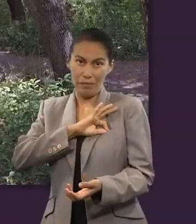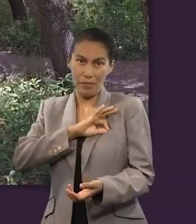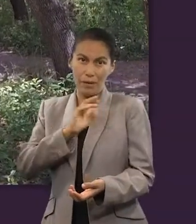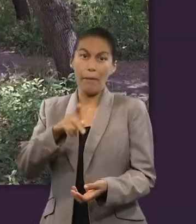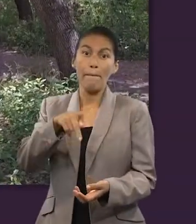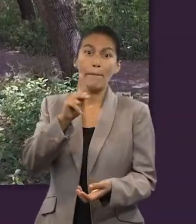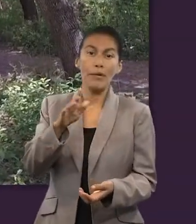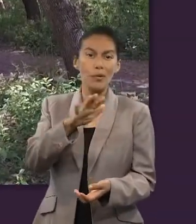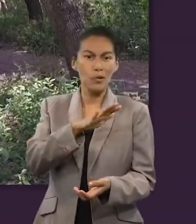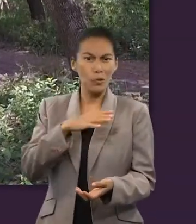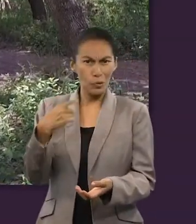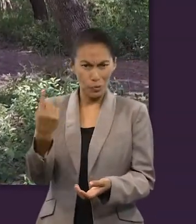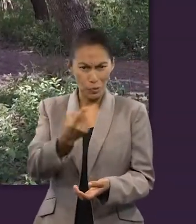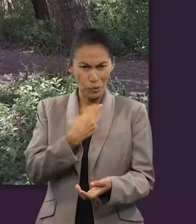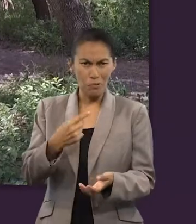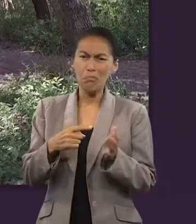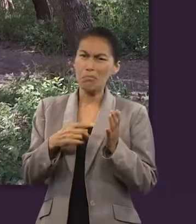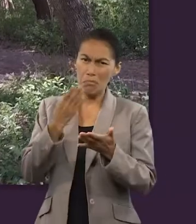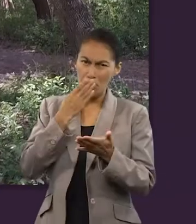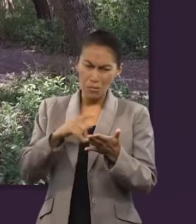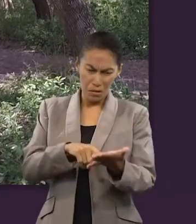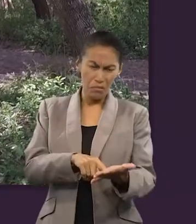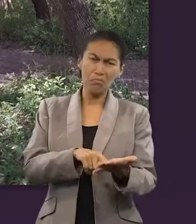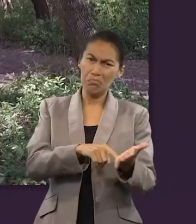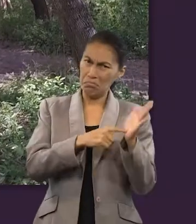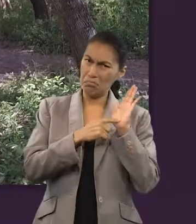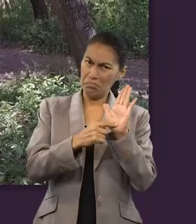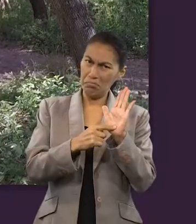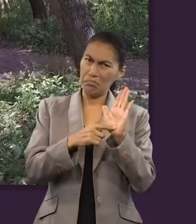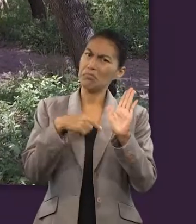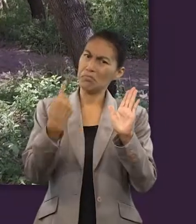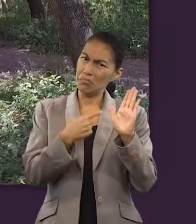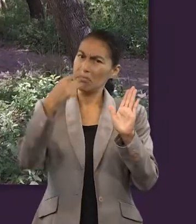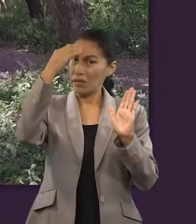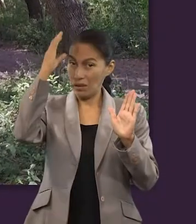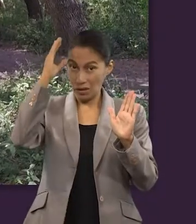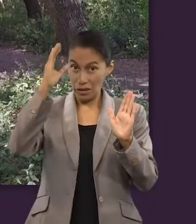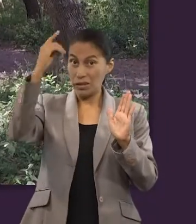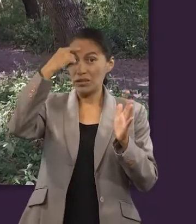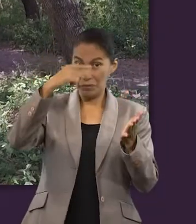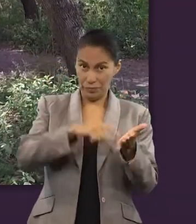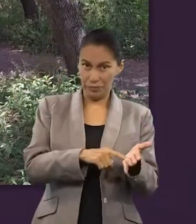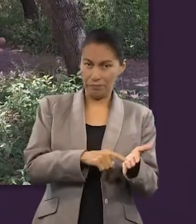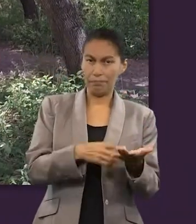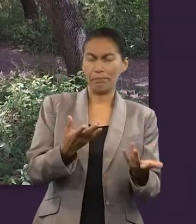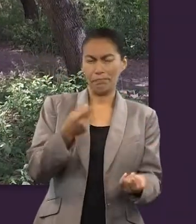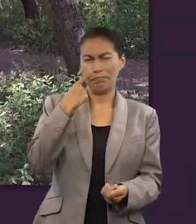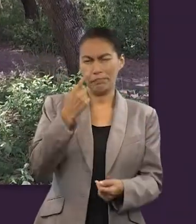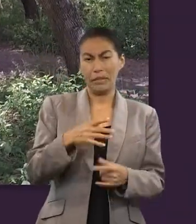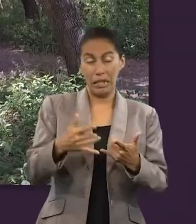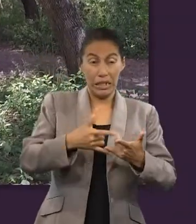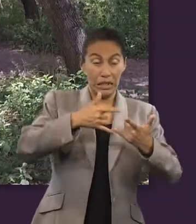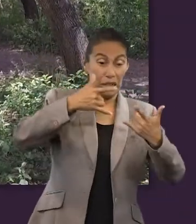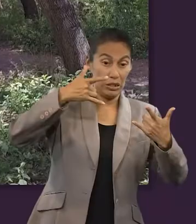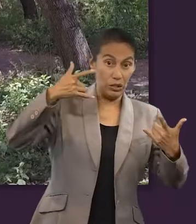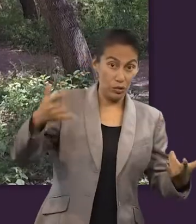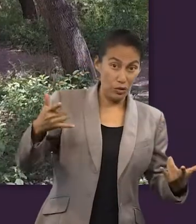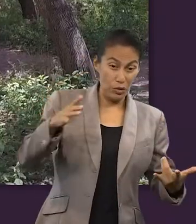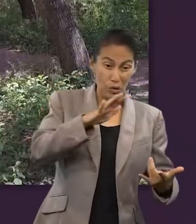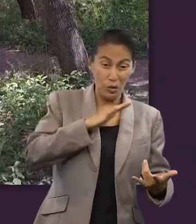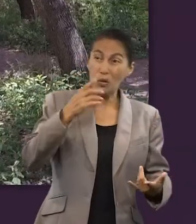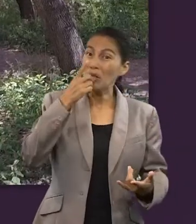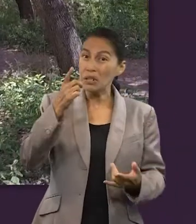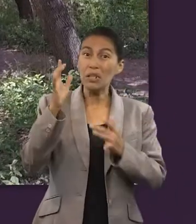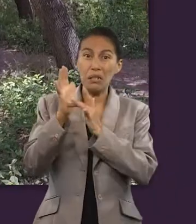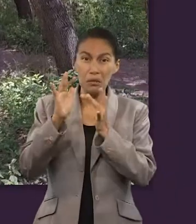tengamos evidencias o una plataforma sólida para creer en Cristo. Para empezar, hay suficiente evidencia